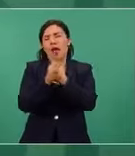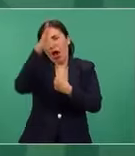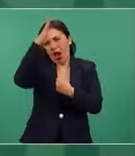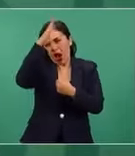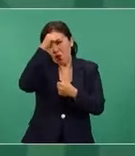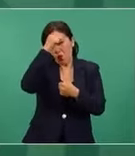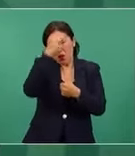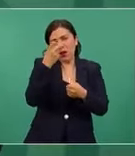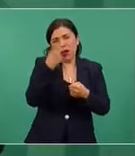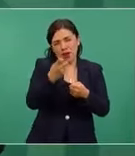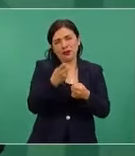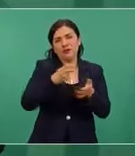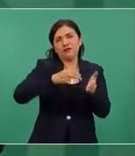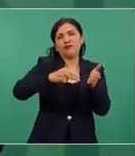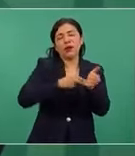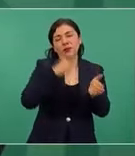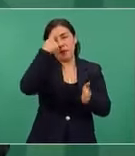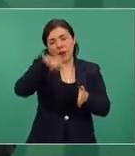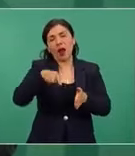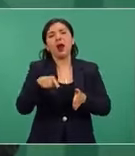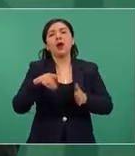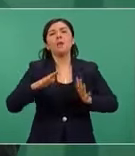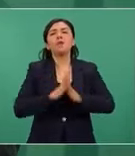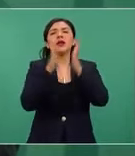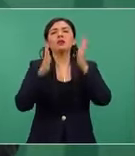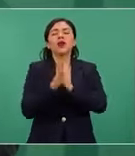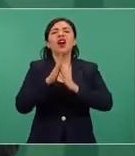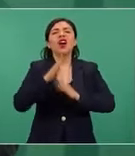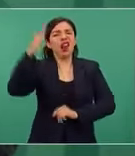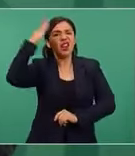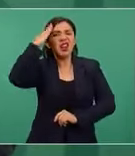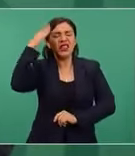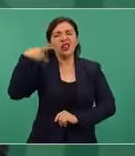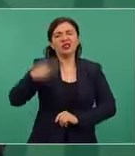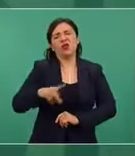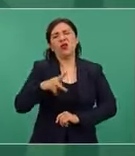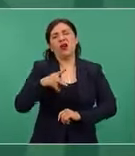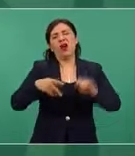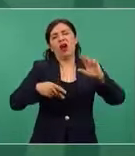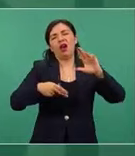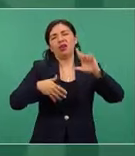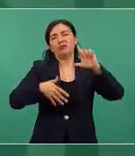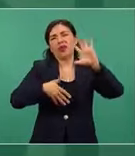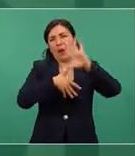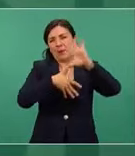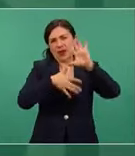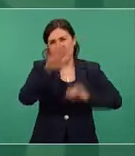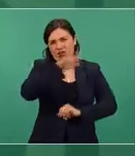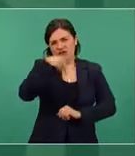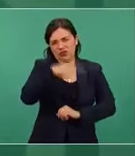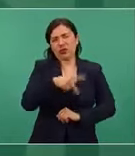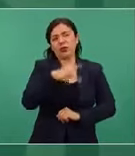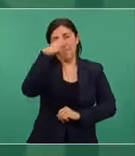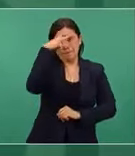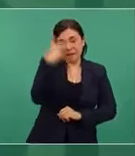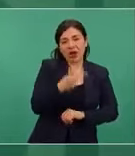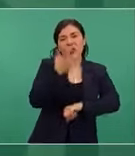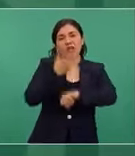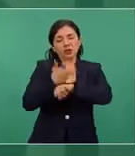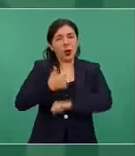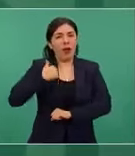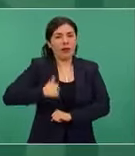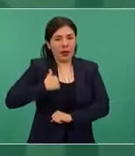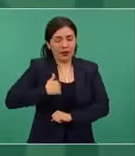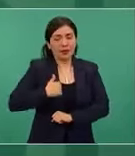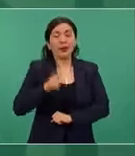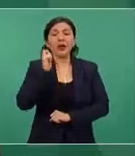o que participamos en la cumbre de líderes de América del Norte, México, Estados Unidos y Canadá. Se va a llevar